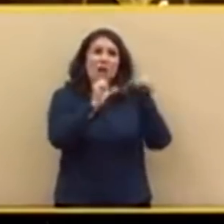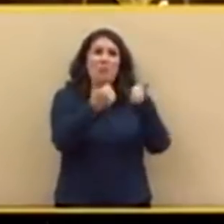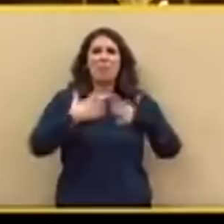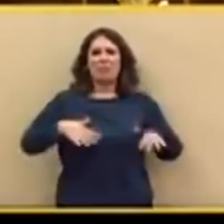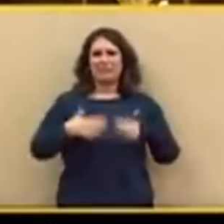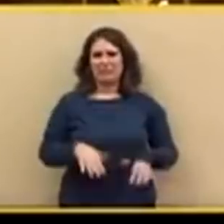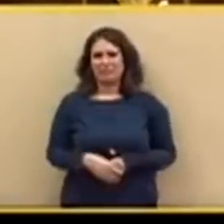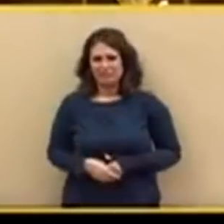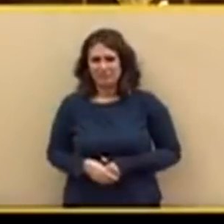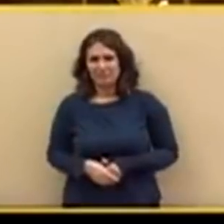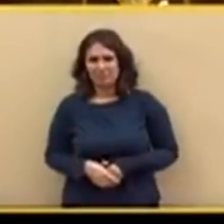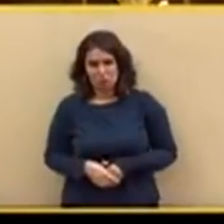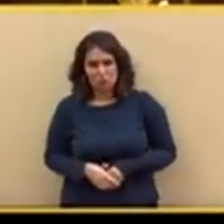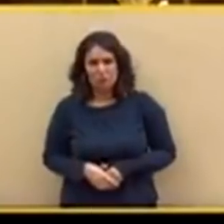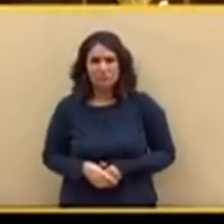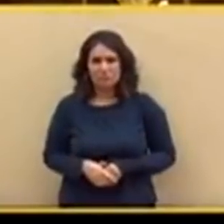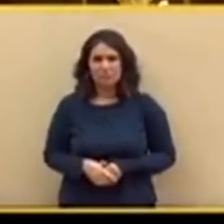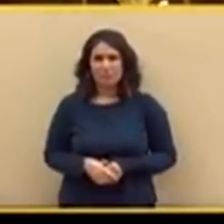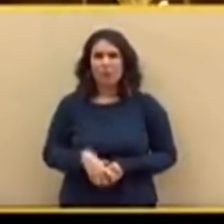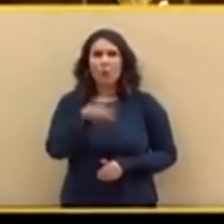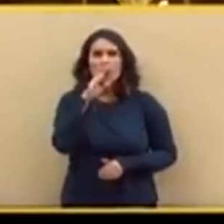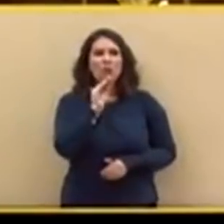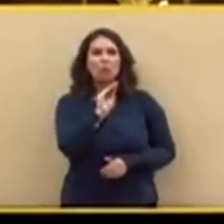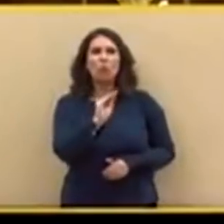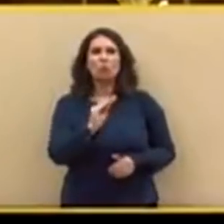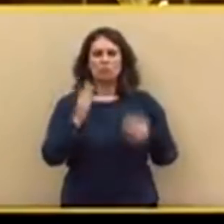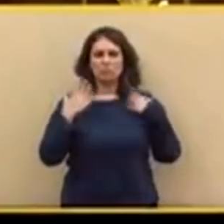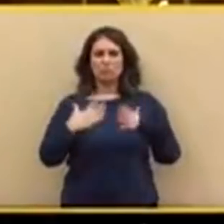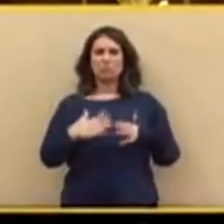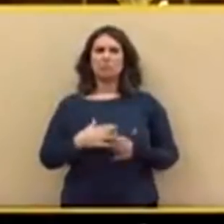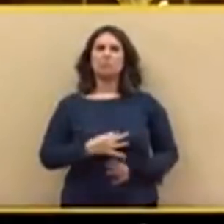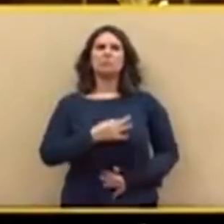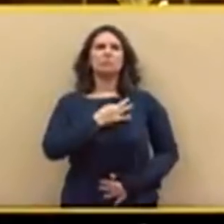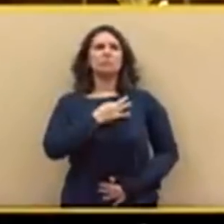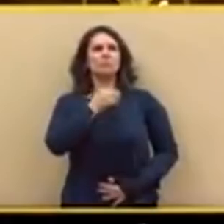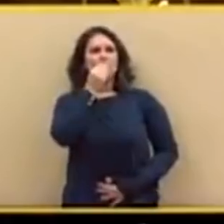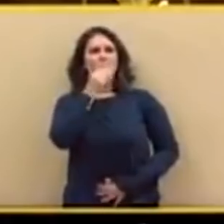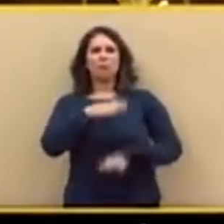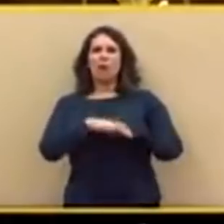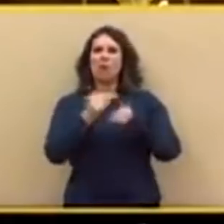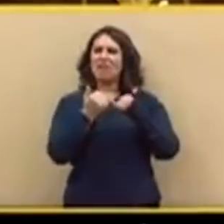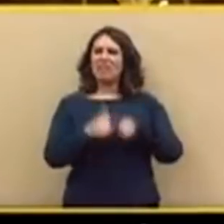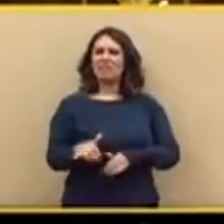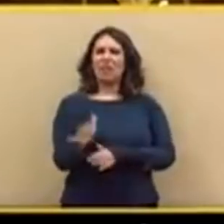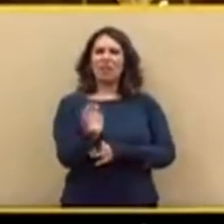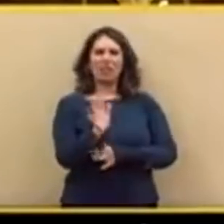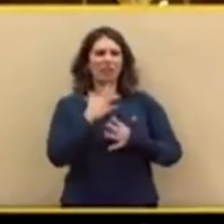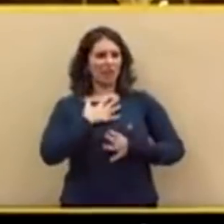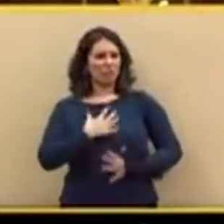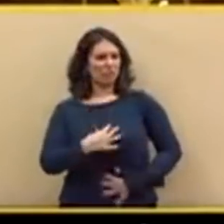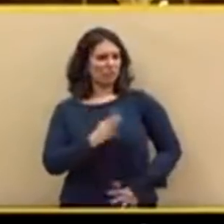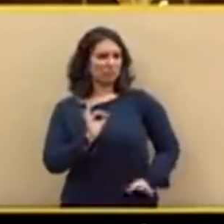Sí, señorías, porque se ponen sus mejores galas para una fiesta del cine y, sin embargo, acuden